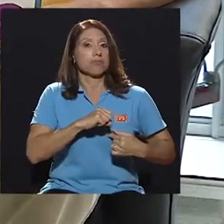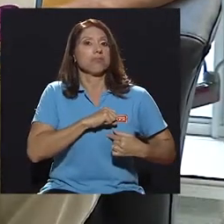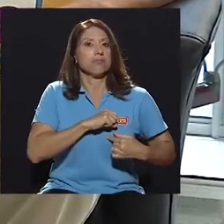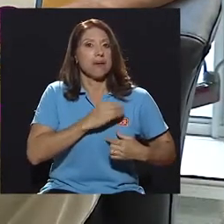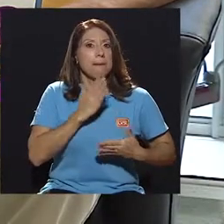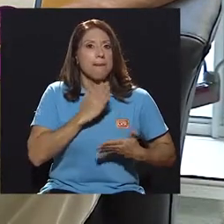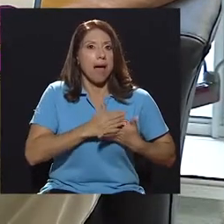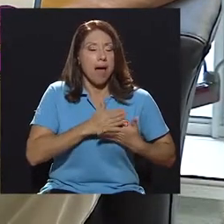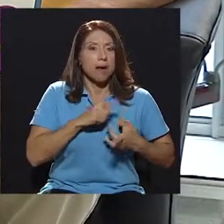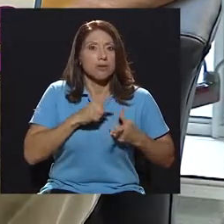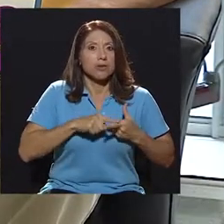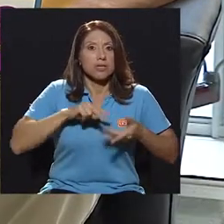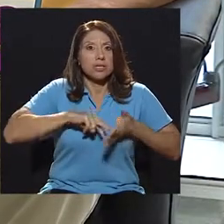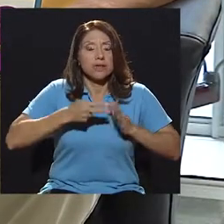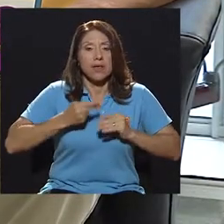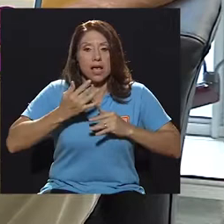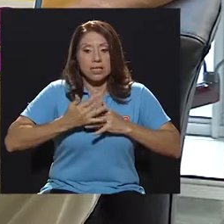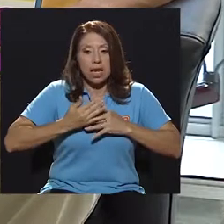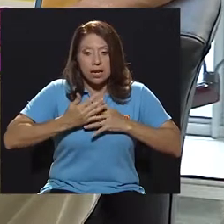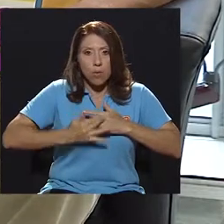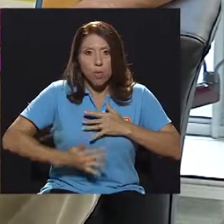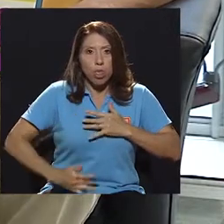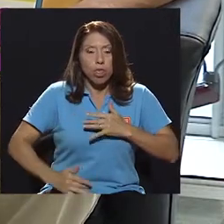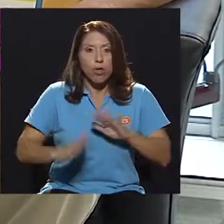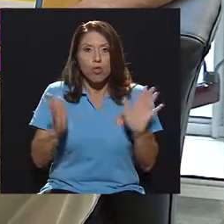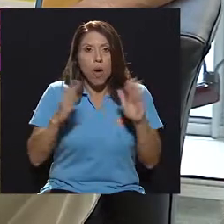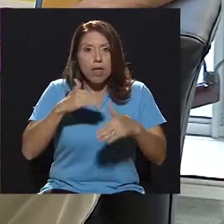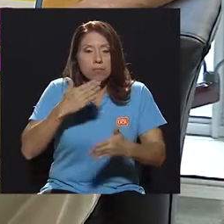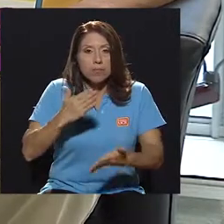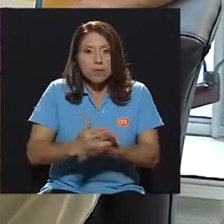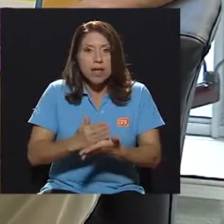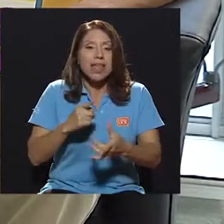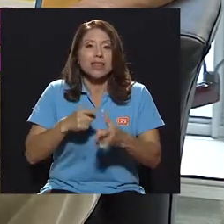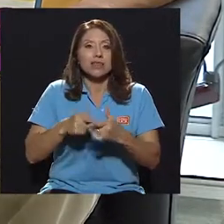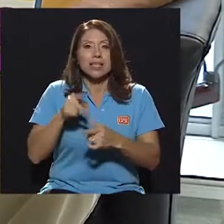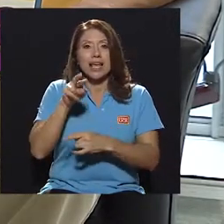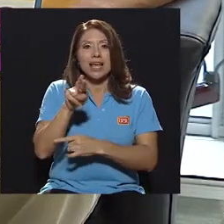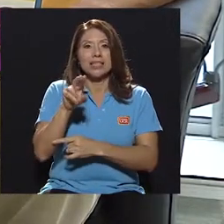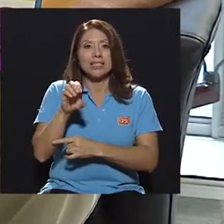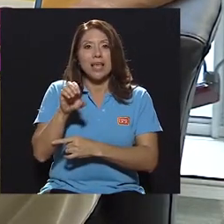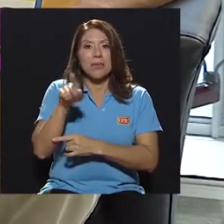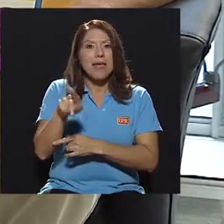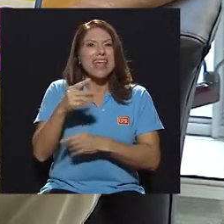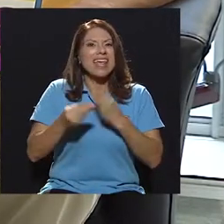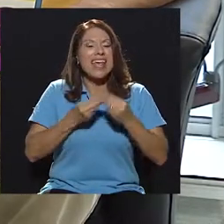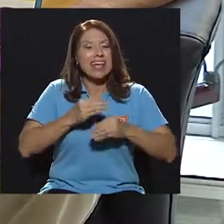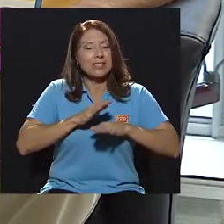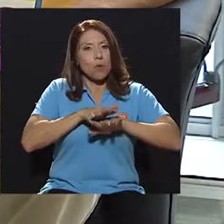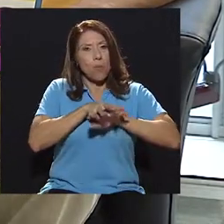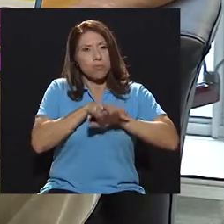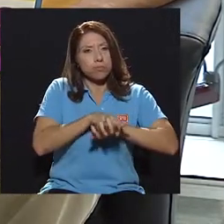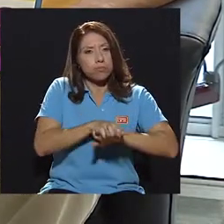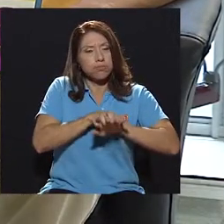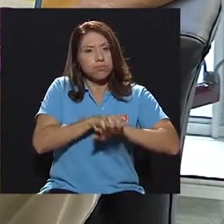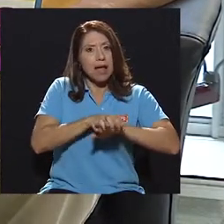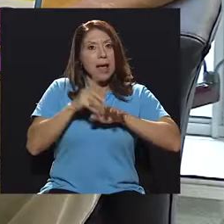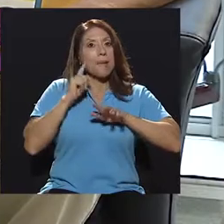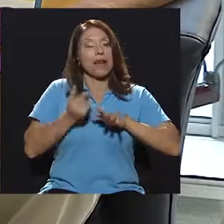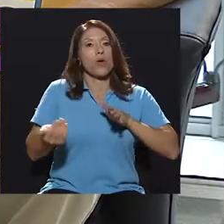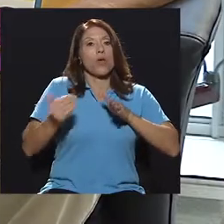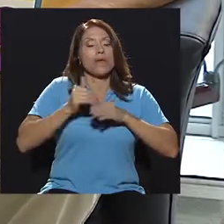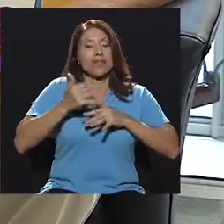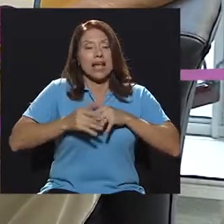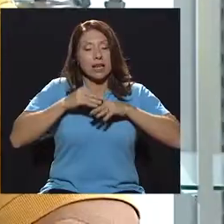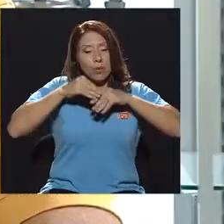circulación en el cuerpo y con la RCP lo que buscamos es eso, comprimir para que esta sangre pueda fluir y llegar a esos órganos importantes